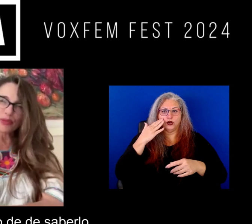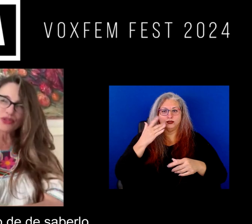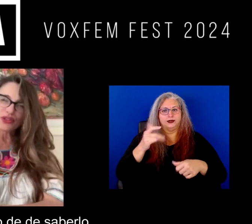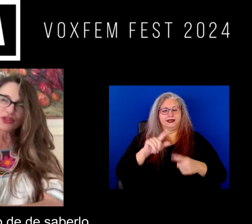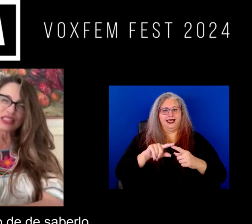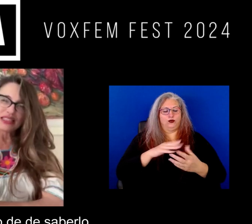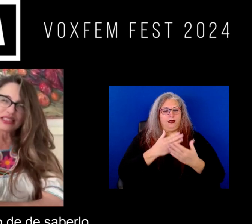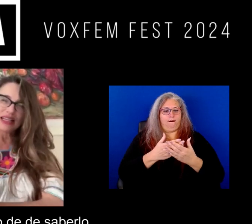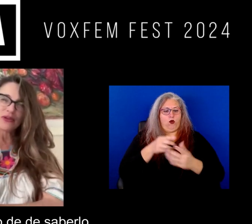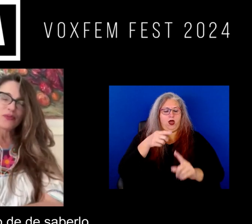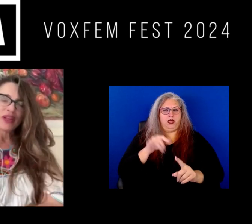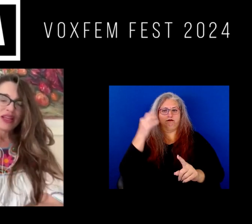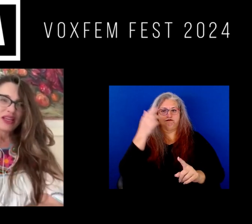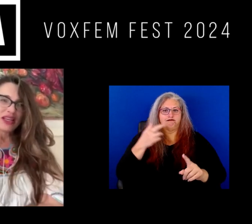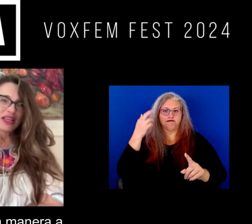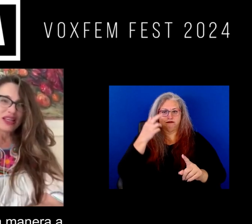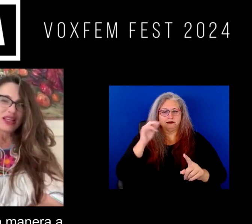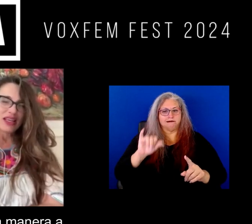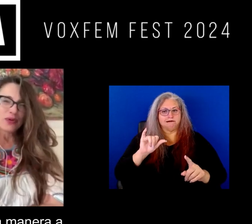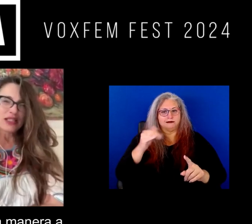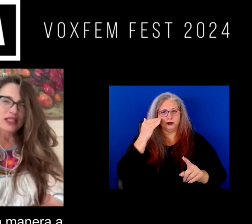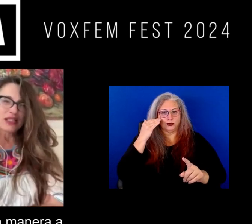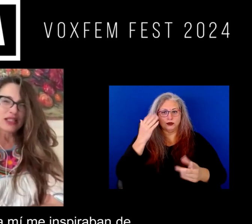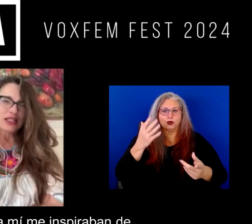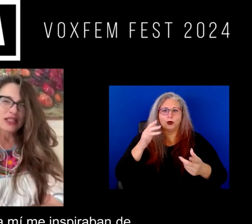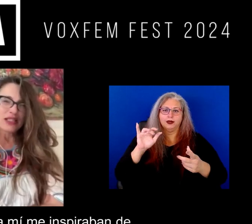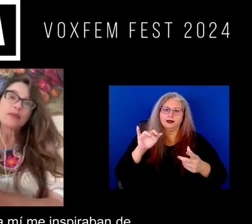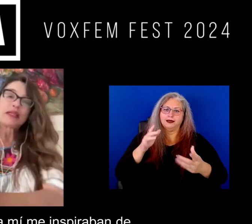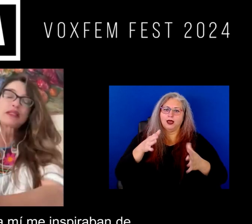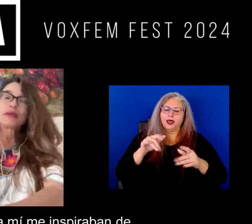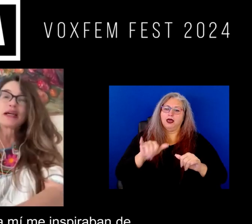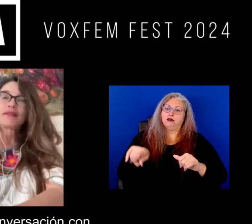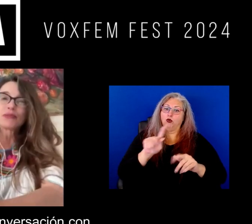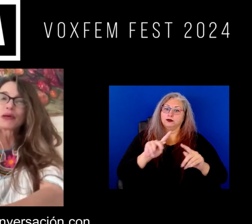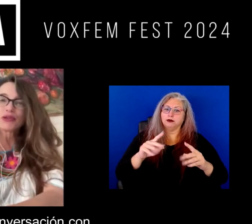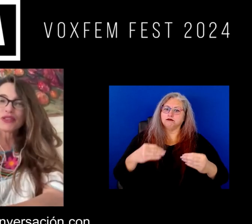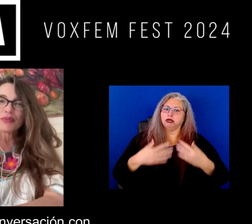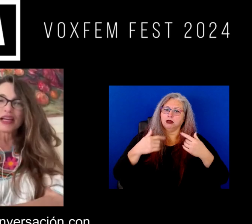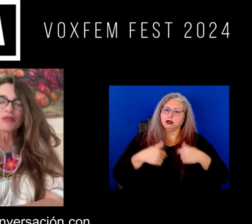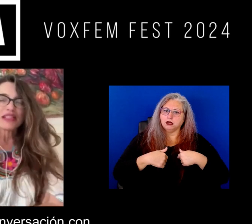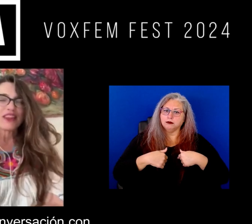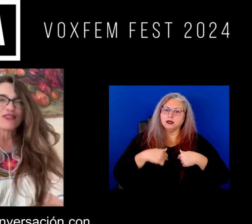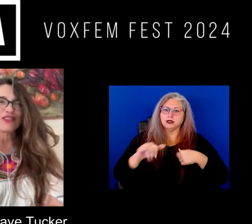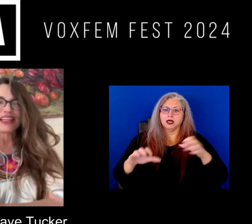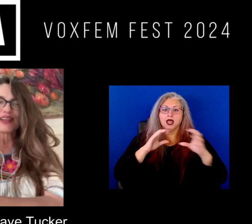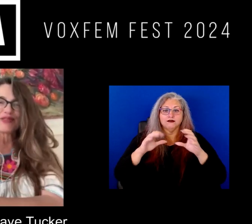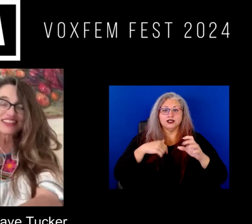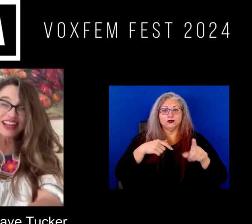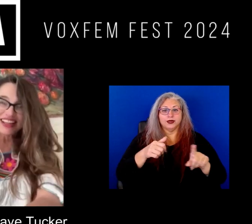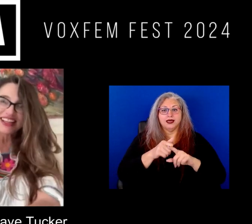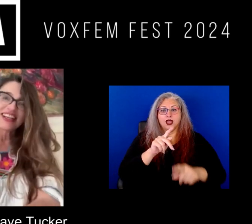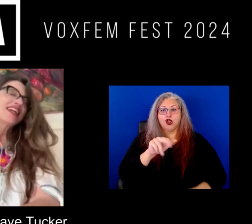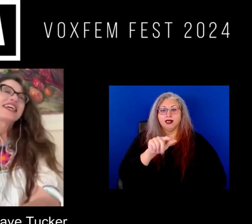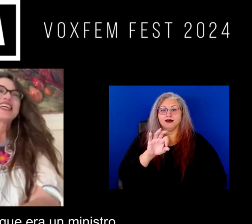ese punto de saberlo de una manera a esas personas y a me inspiraban. Recuerdo siempre la conversación con Carla